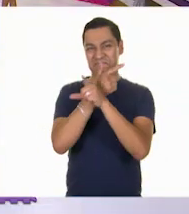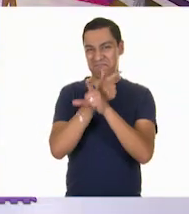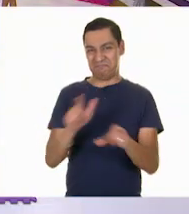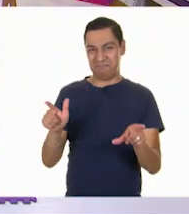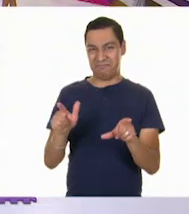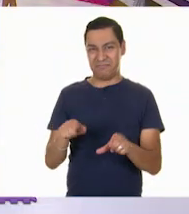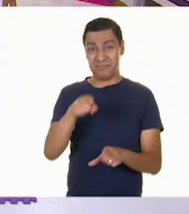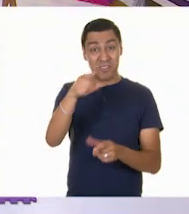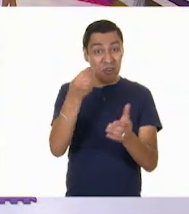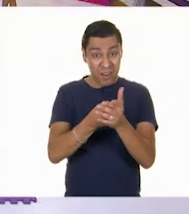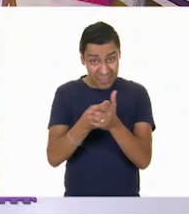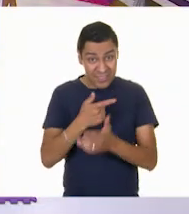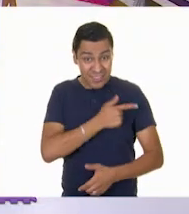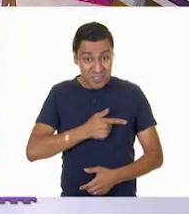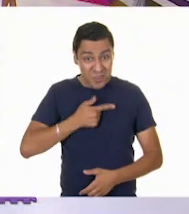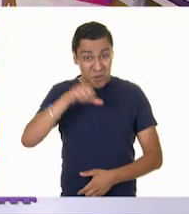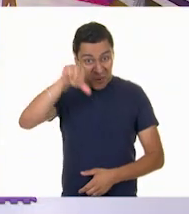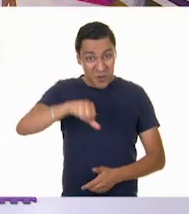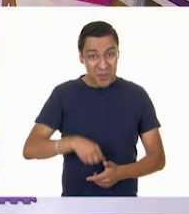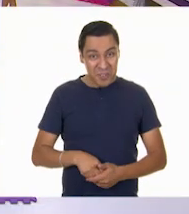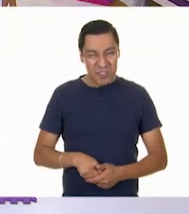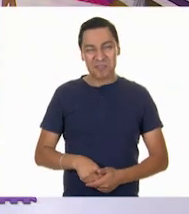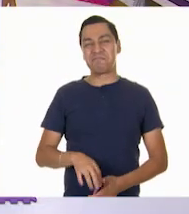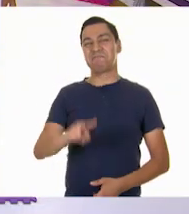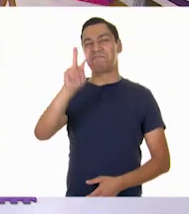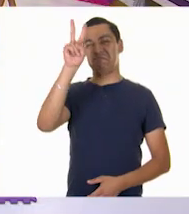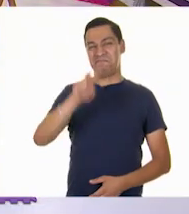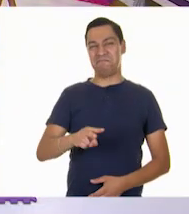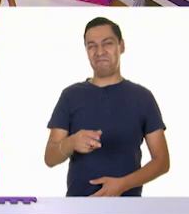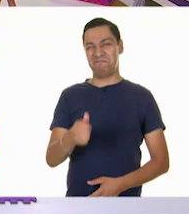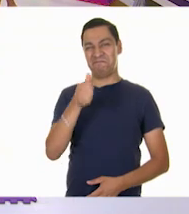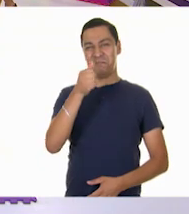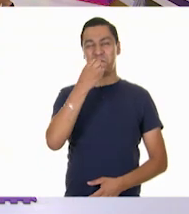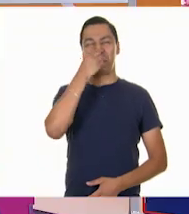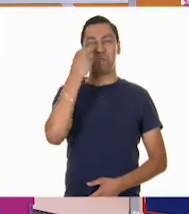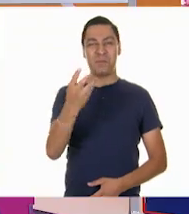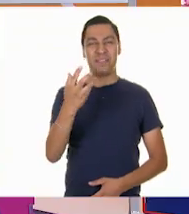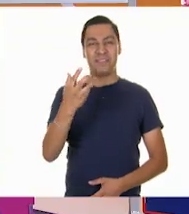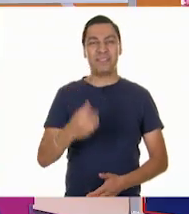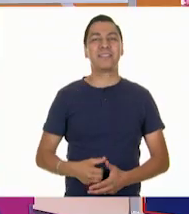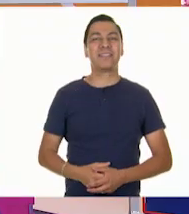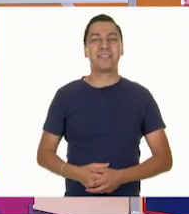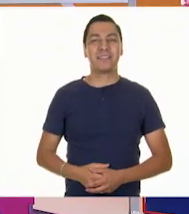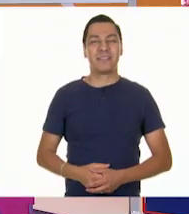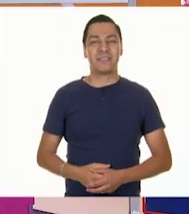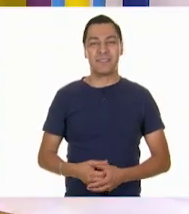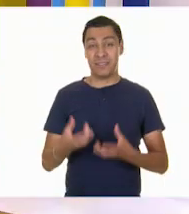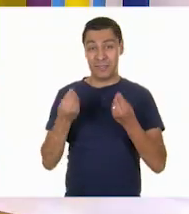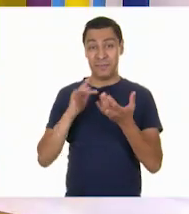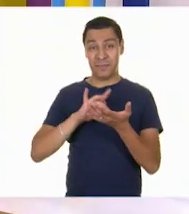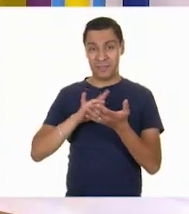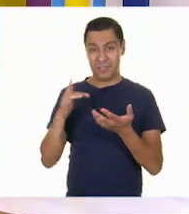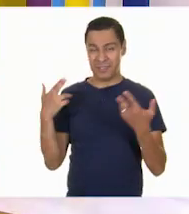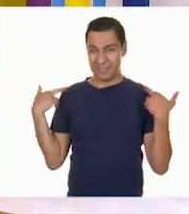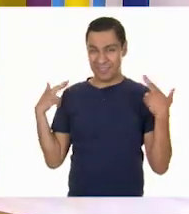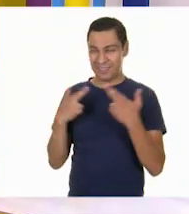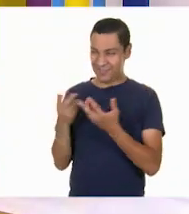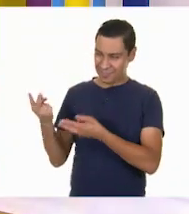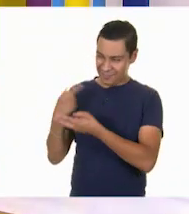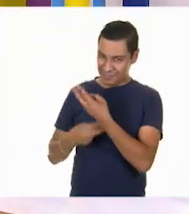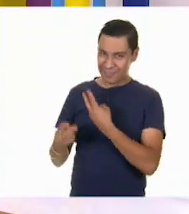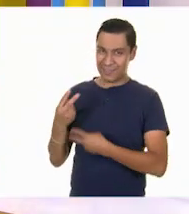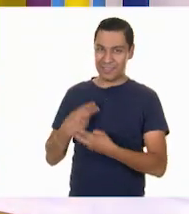es así? ¿Les gustó? ¡Sí, estuvo padrísima! ¡Ay, los puedo escuchar! ¡Muy bien! Muchas gracias, maestra. A ti, Pepe.